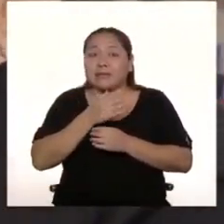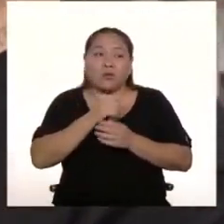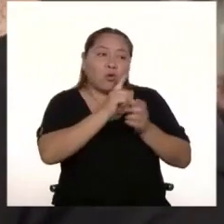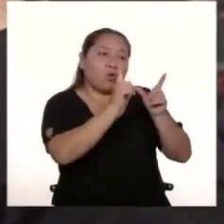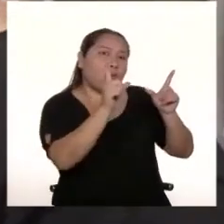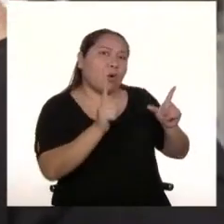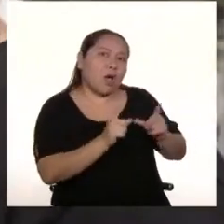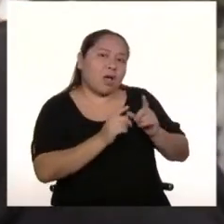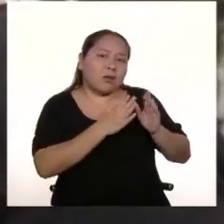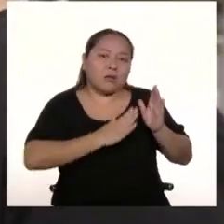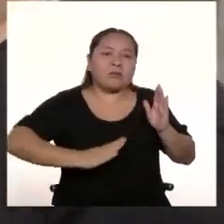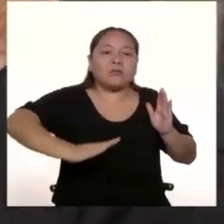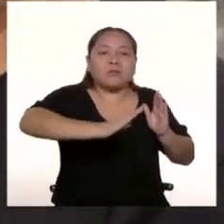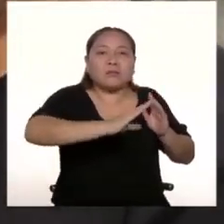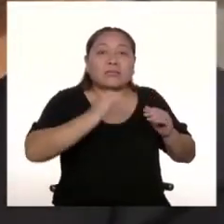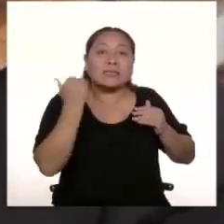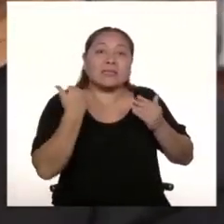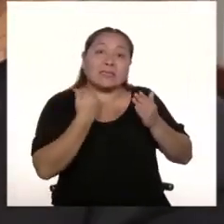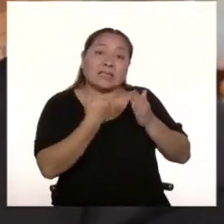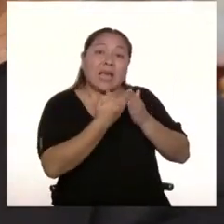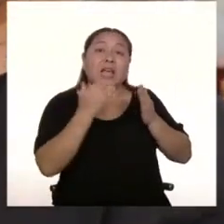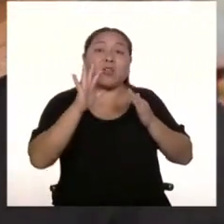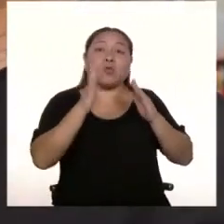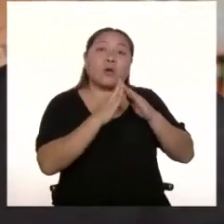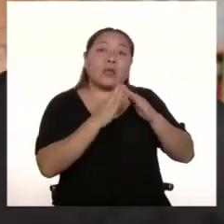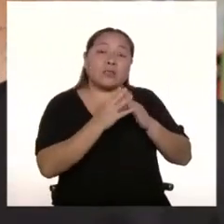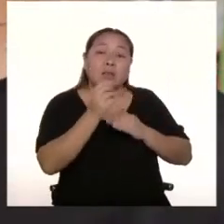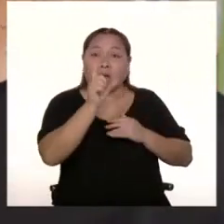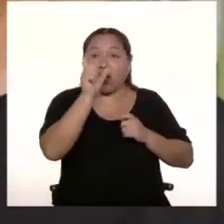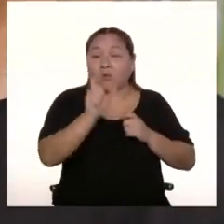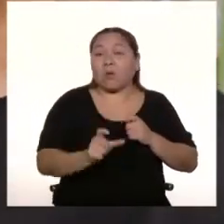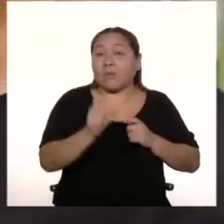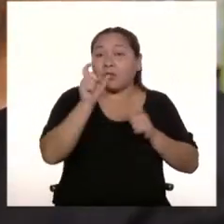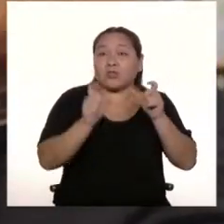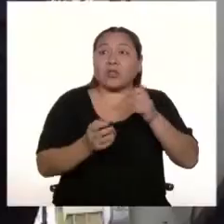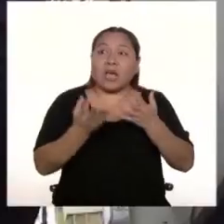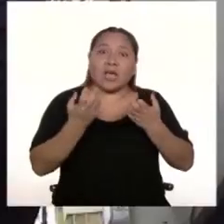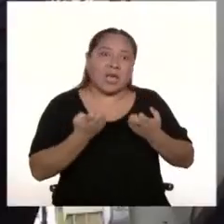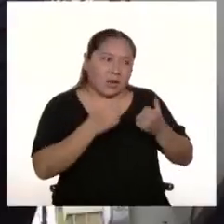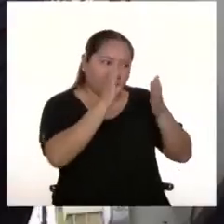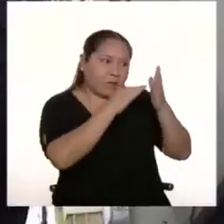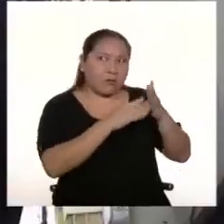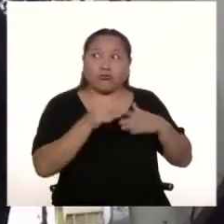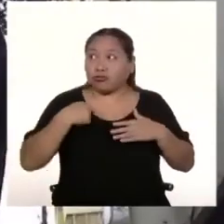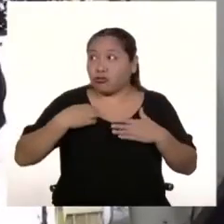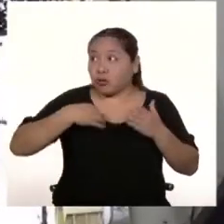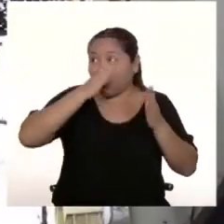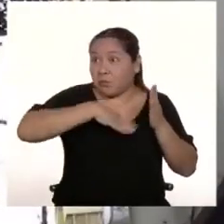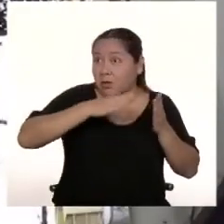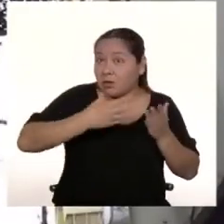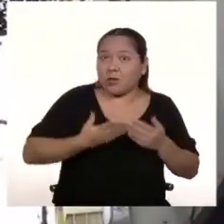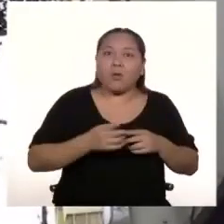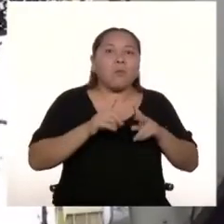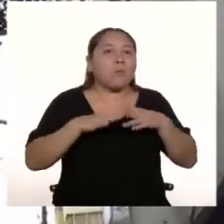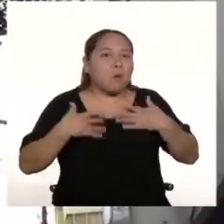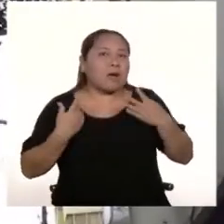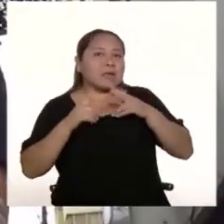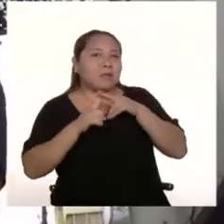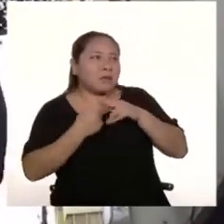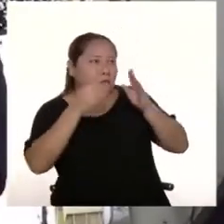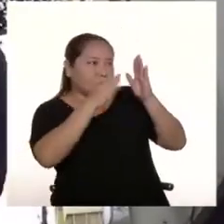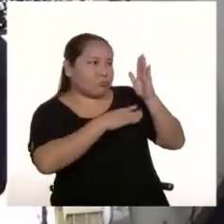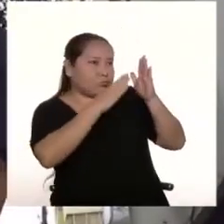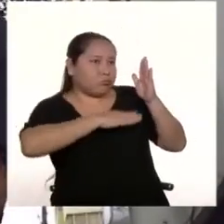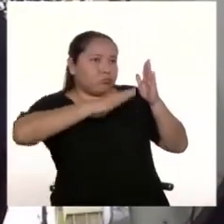por tu casa, en alguna pared que alguien quiera pintarla. Pucha, le dices, te pinto esto, tú puedes empezar pintando.